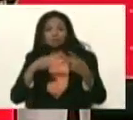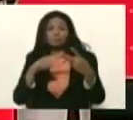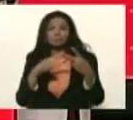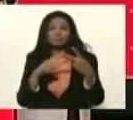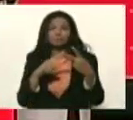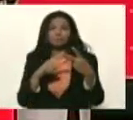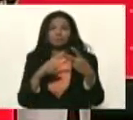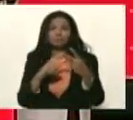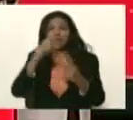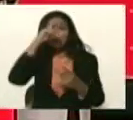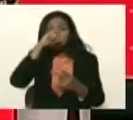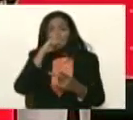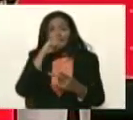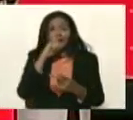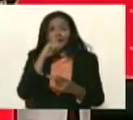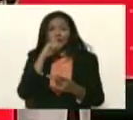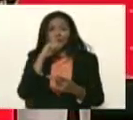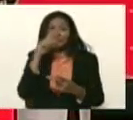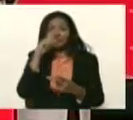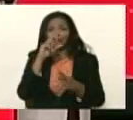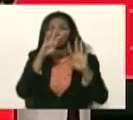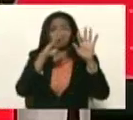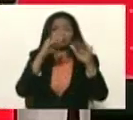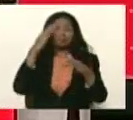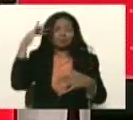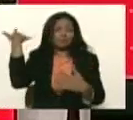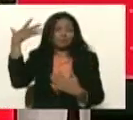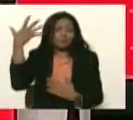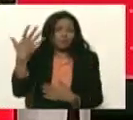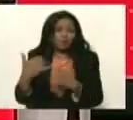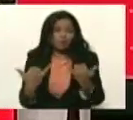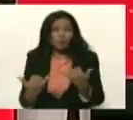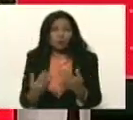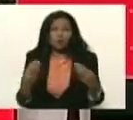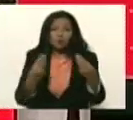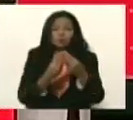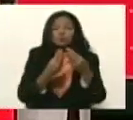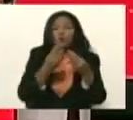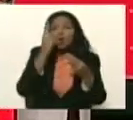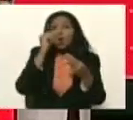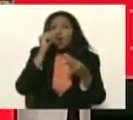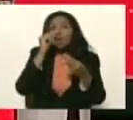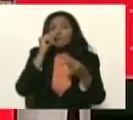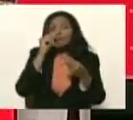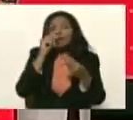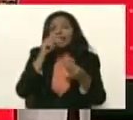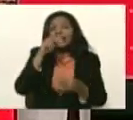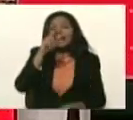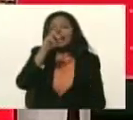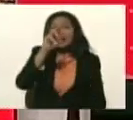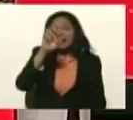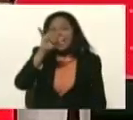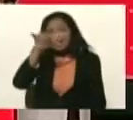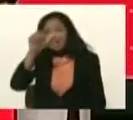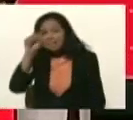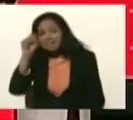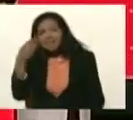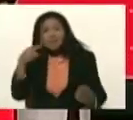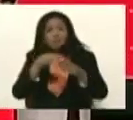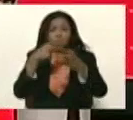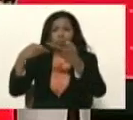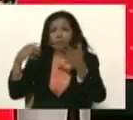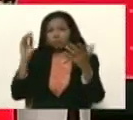desde el año 90, junto a Reyes Reyes, el papá de Luis Jonás, y muchos otros compañeros,